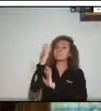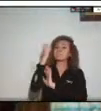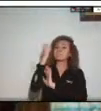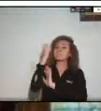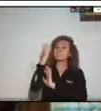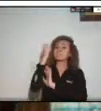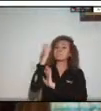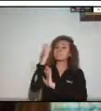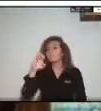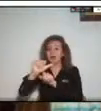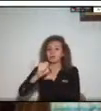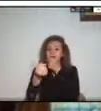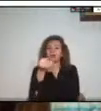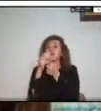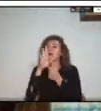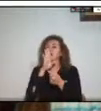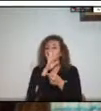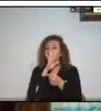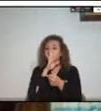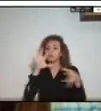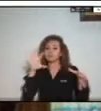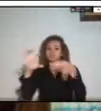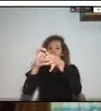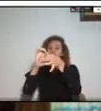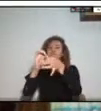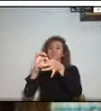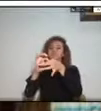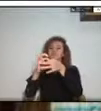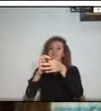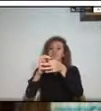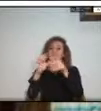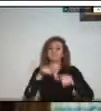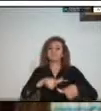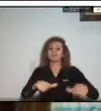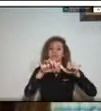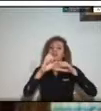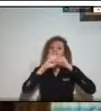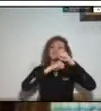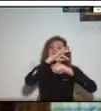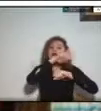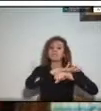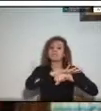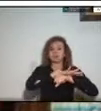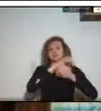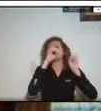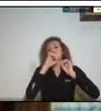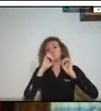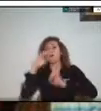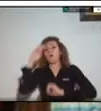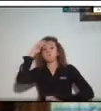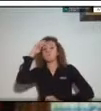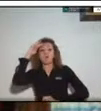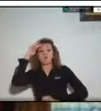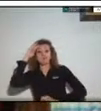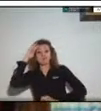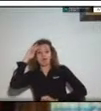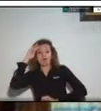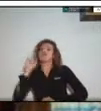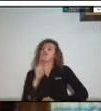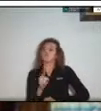o articuladamente con Secretaría de Medio Ambiente con la Policía Nacional el Ejército Nacional